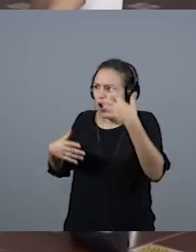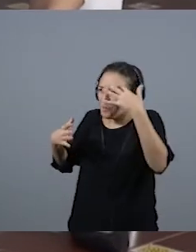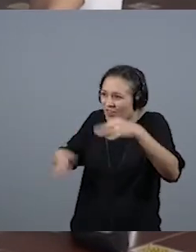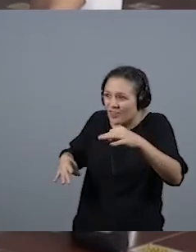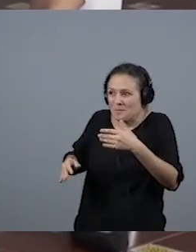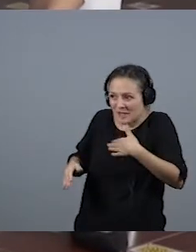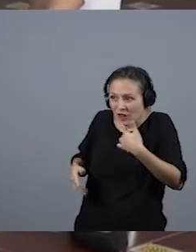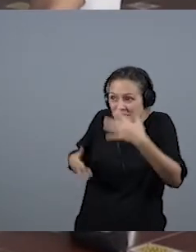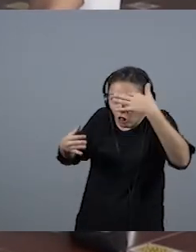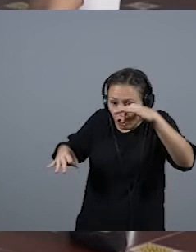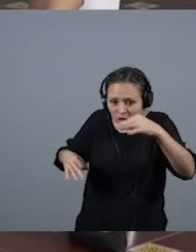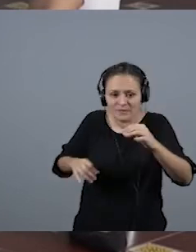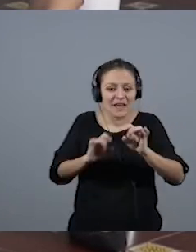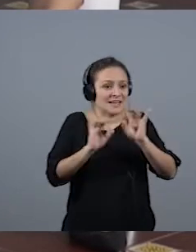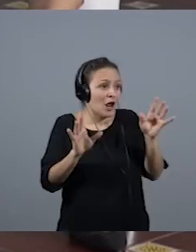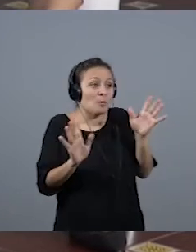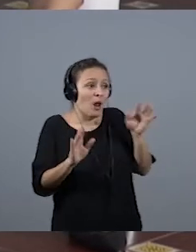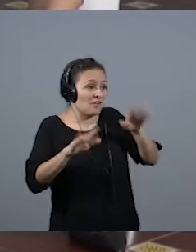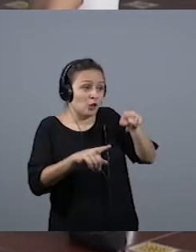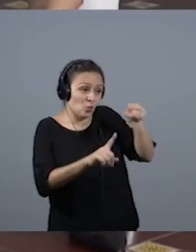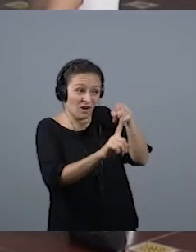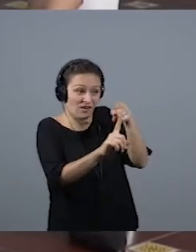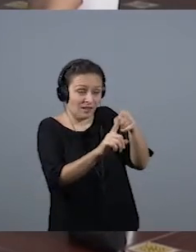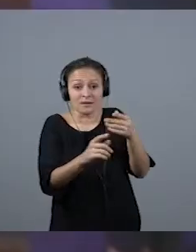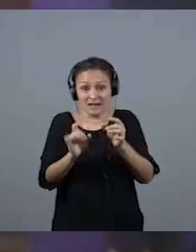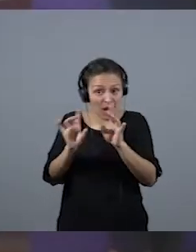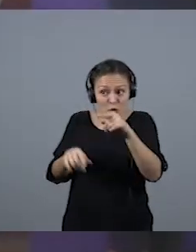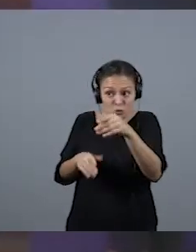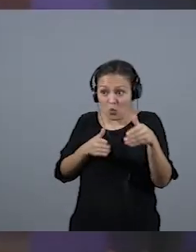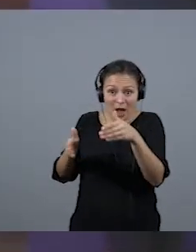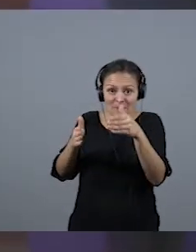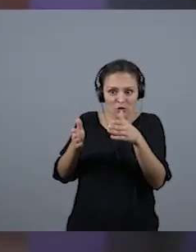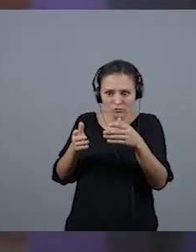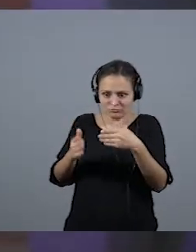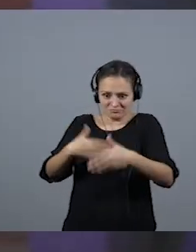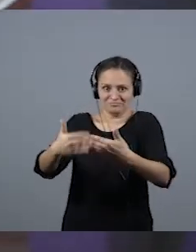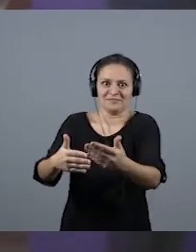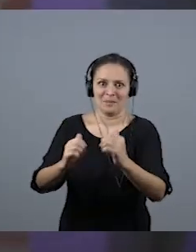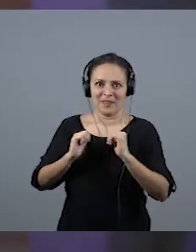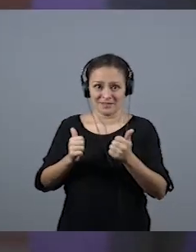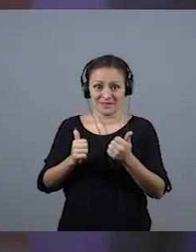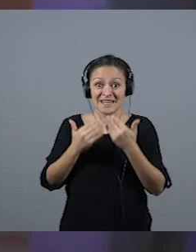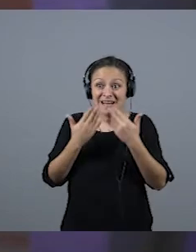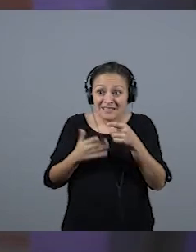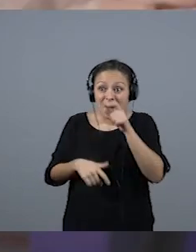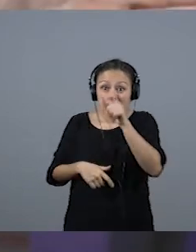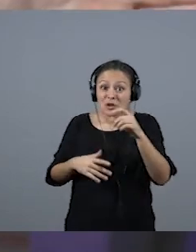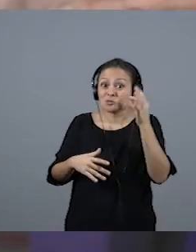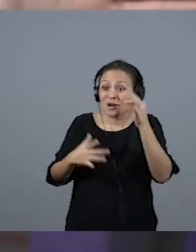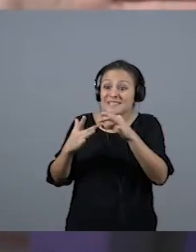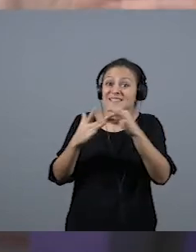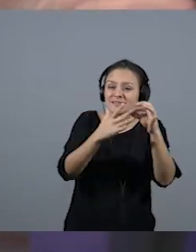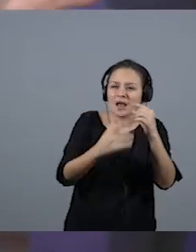estabas abriendo… Los referentes son importantes esos referentes. Estabas abriendo el camino, y precisamente esos referentes y esas mujeres inspiradoras son las que hacen